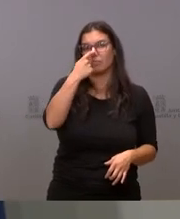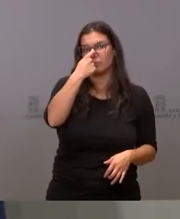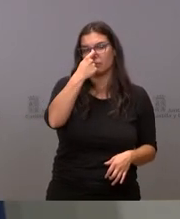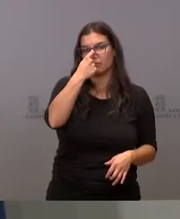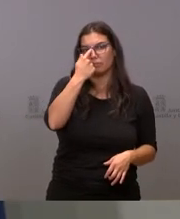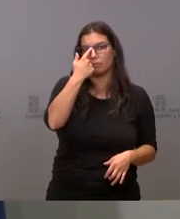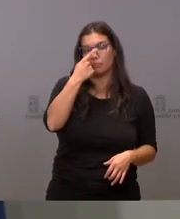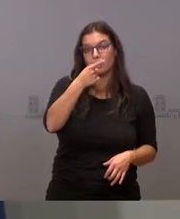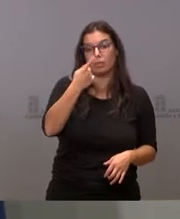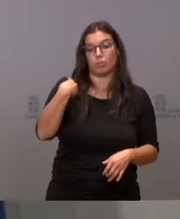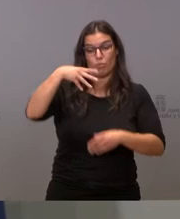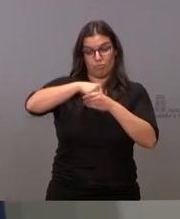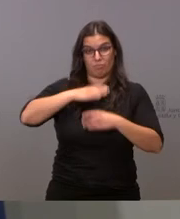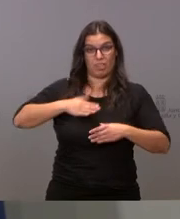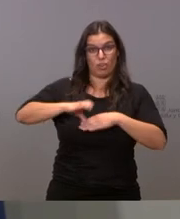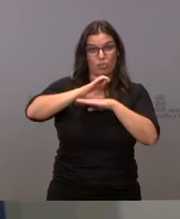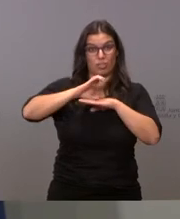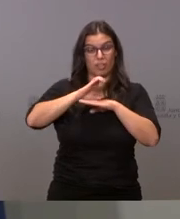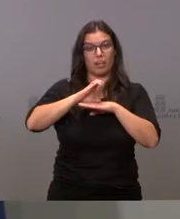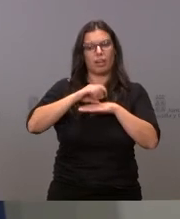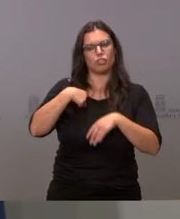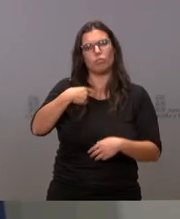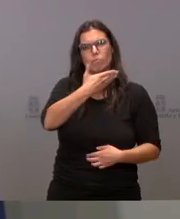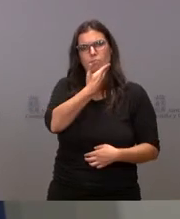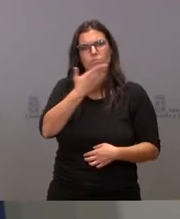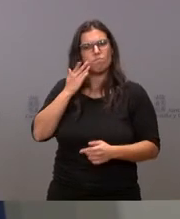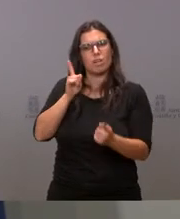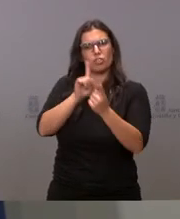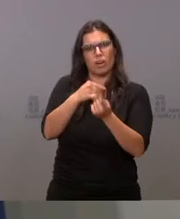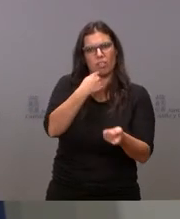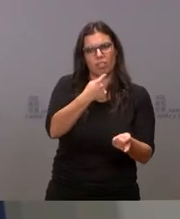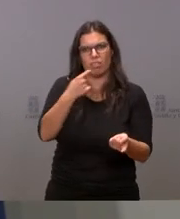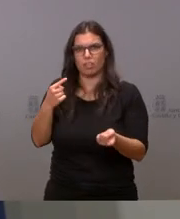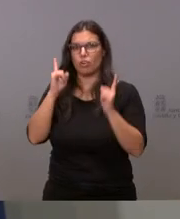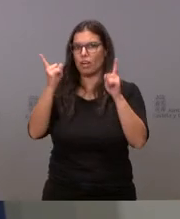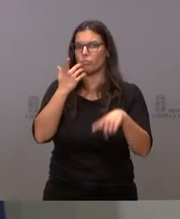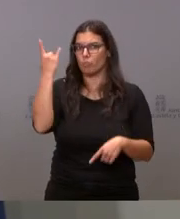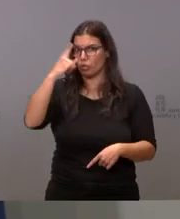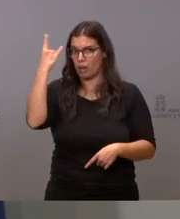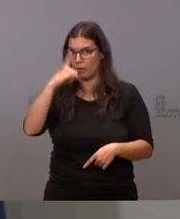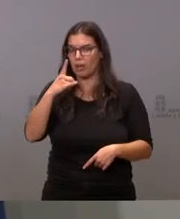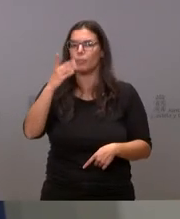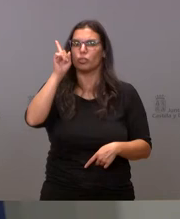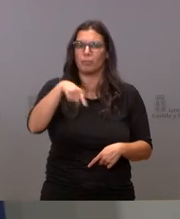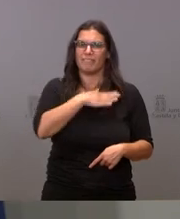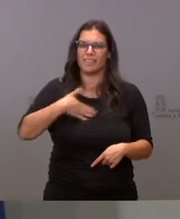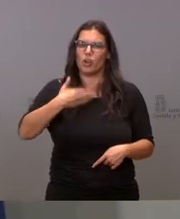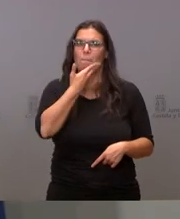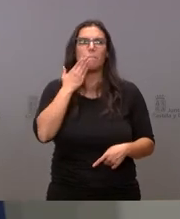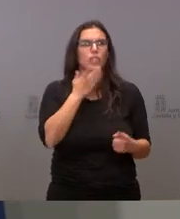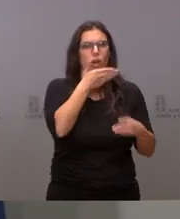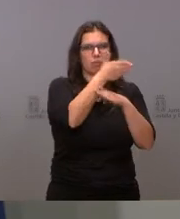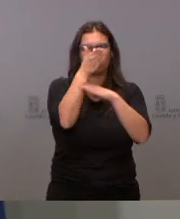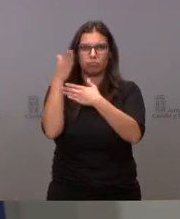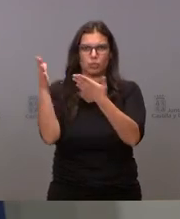de nuestra consejería a quienes se lo he trasladado personalmente en el caso de Salamanca pero tengo intención de trasladárselo también a todos ellos y